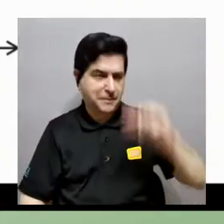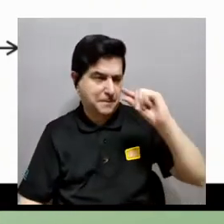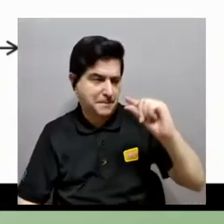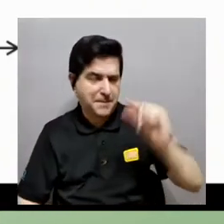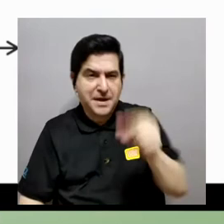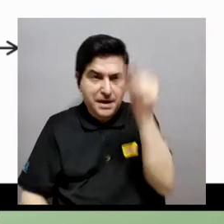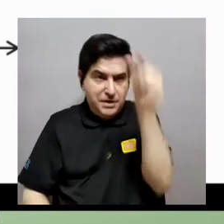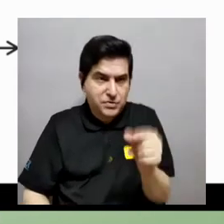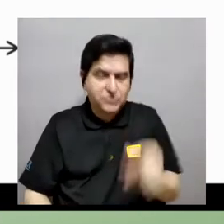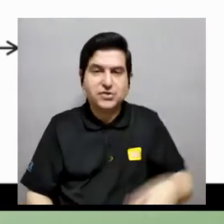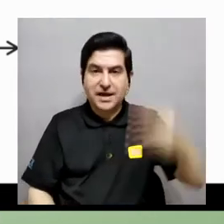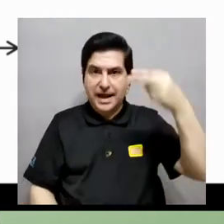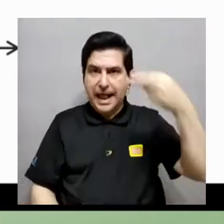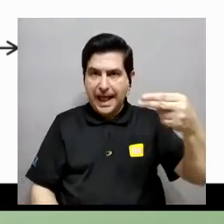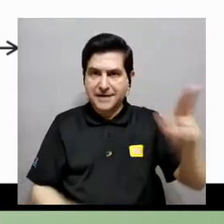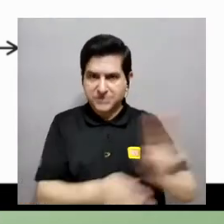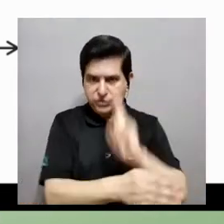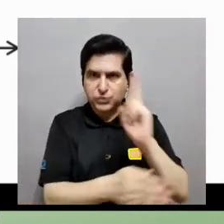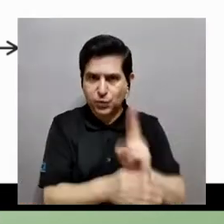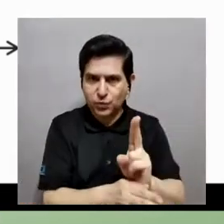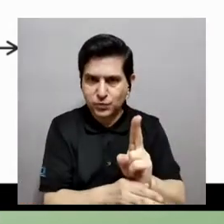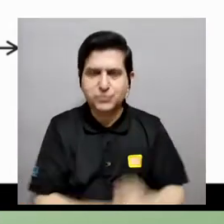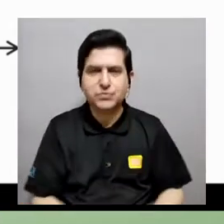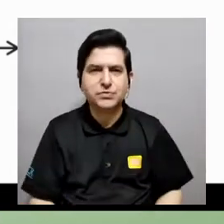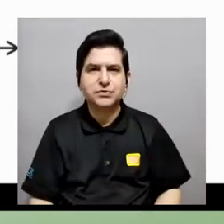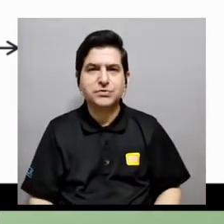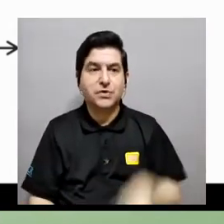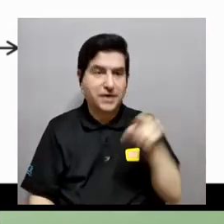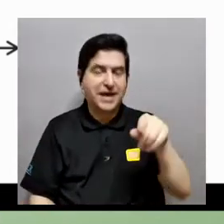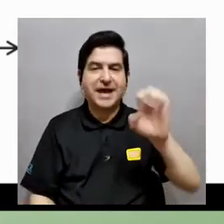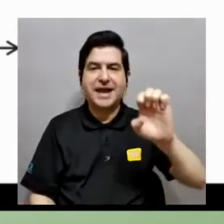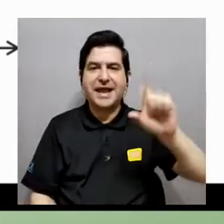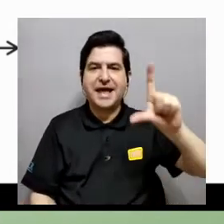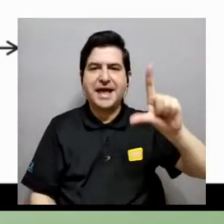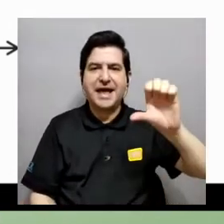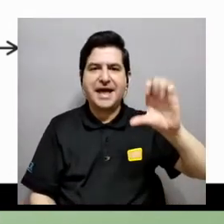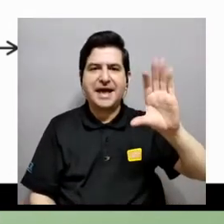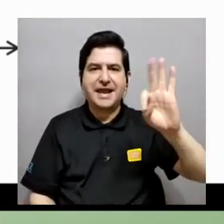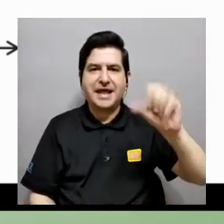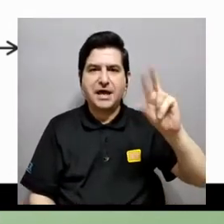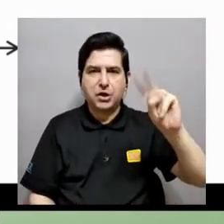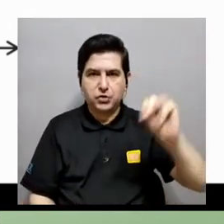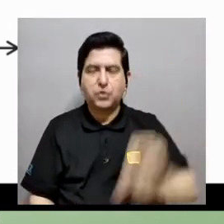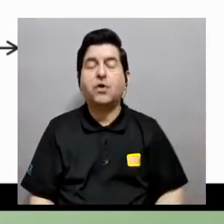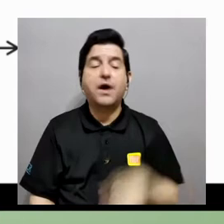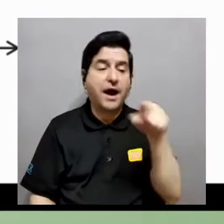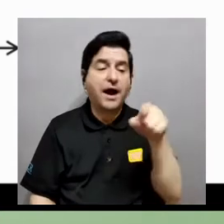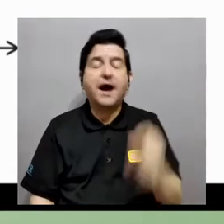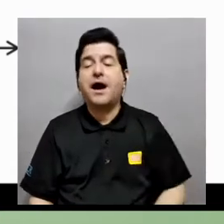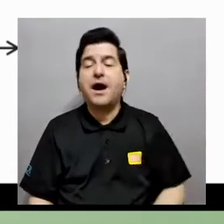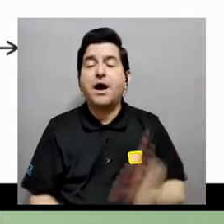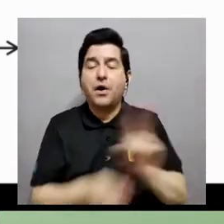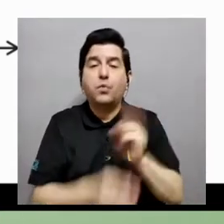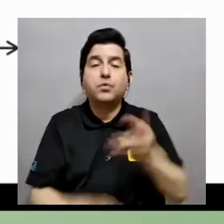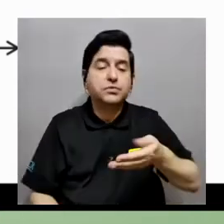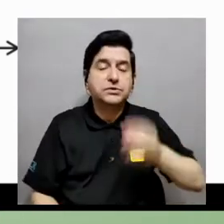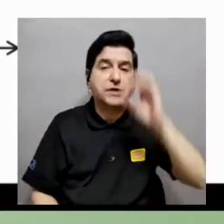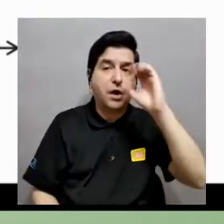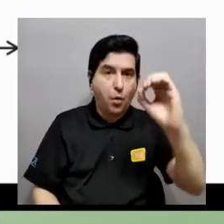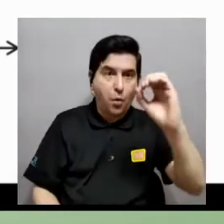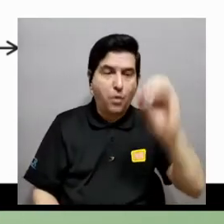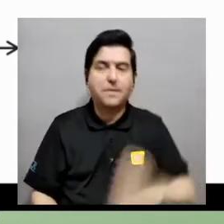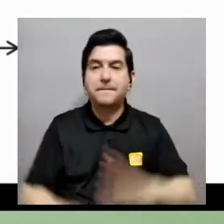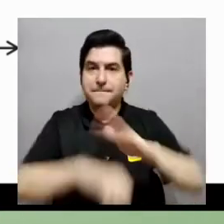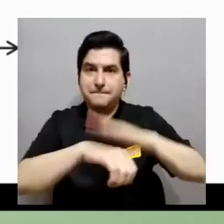microorganismos toman el hidrógeno, toman los electrones del hidrógeno y de igual manera respiran oxígeno y ese flujo de electrones